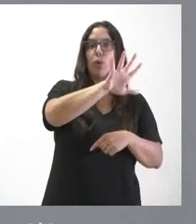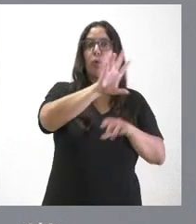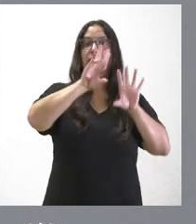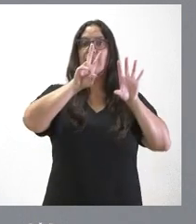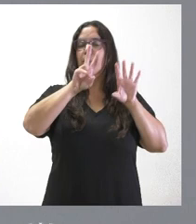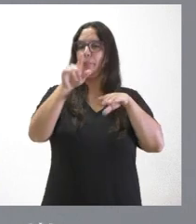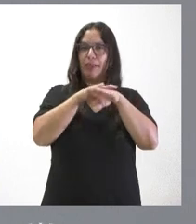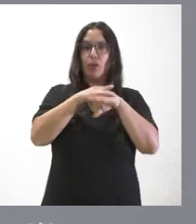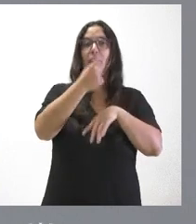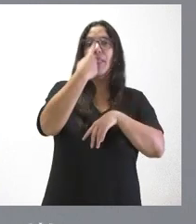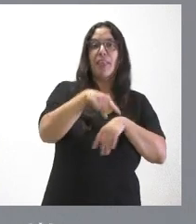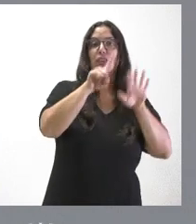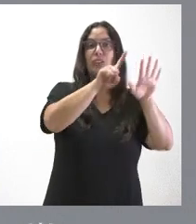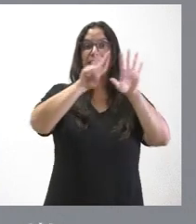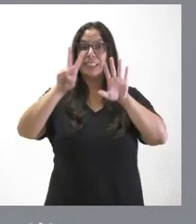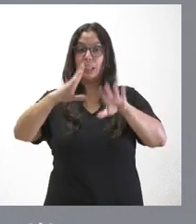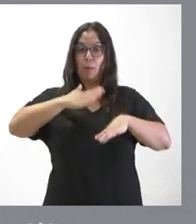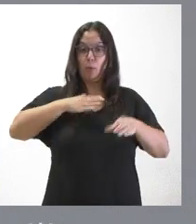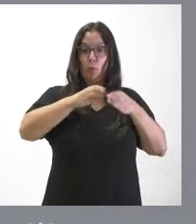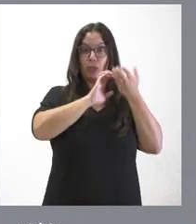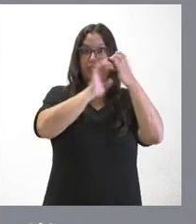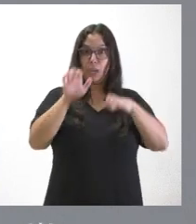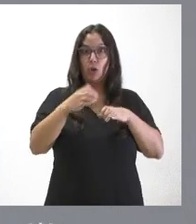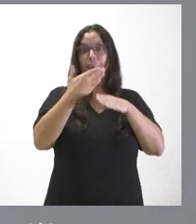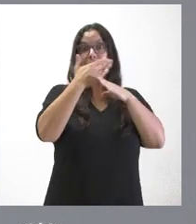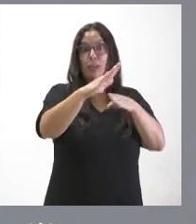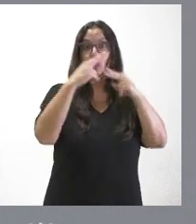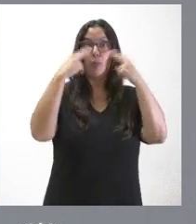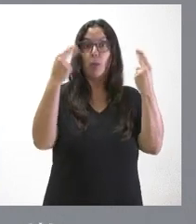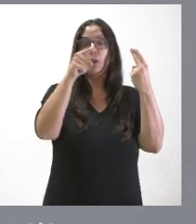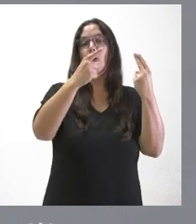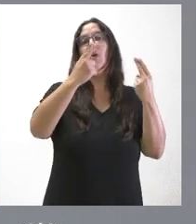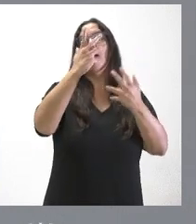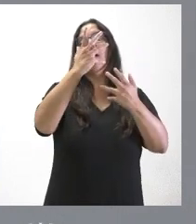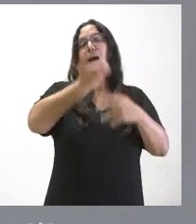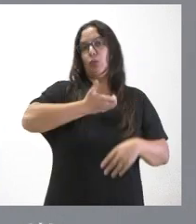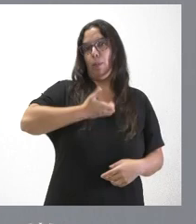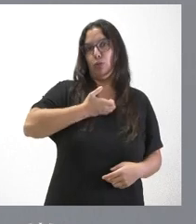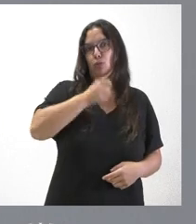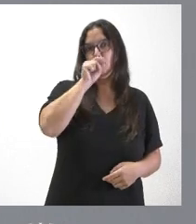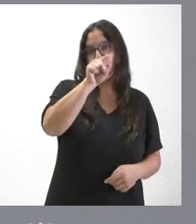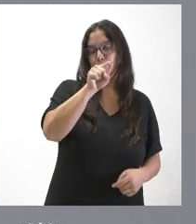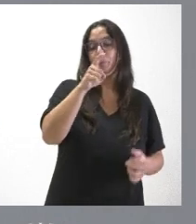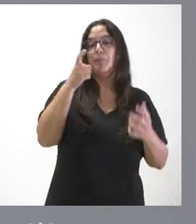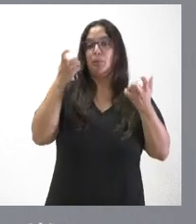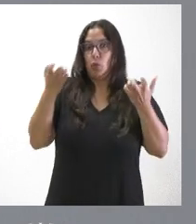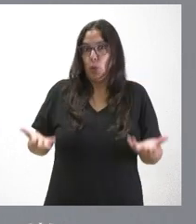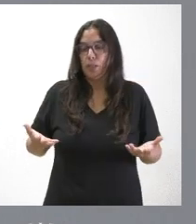perdón, 167 son de la Junta de Castilla y León y 189 de las administraciones locales. Por tanto,